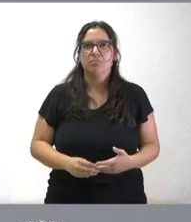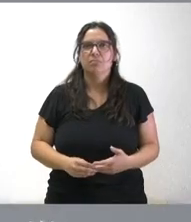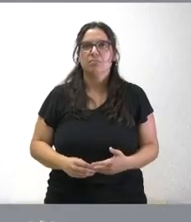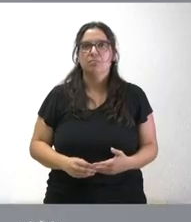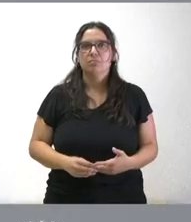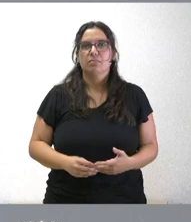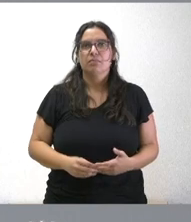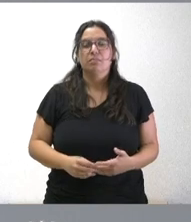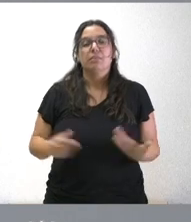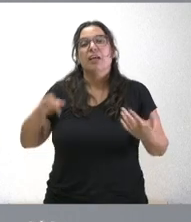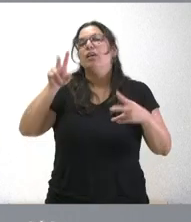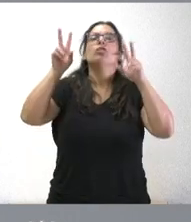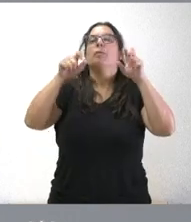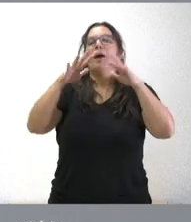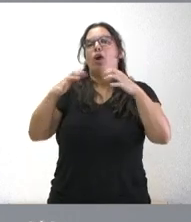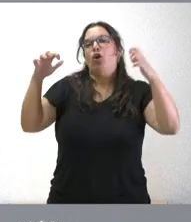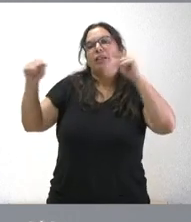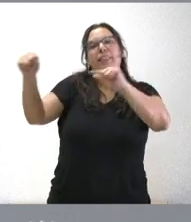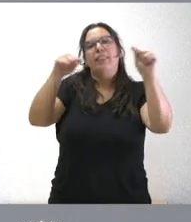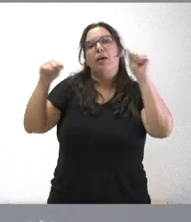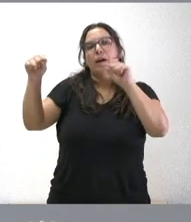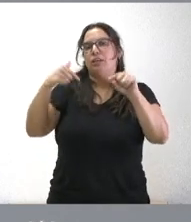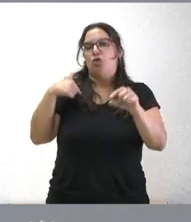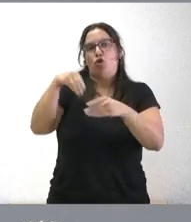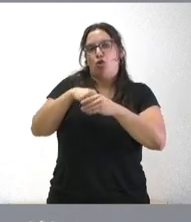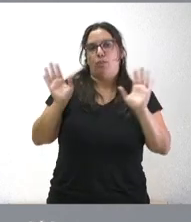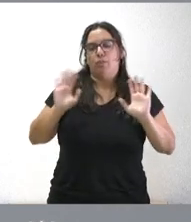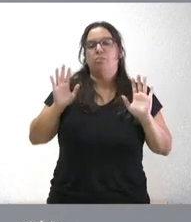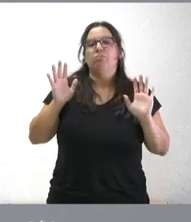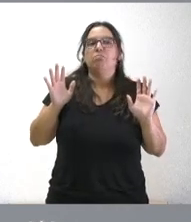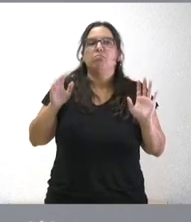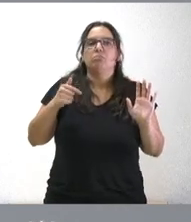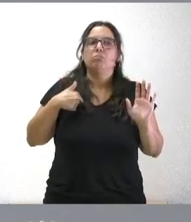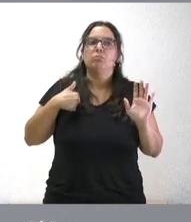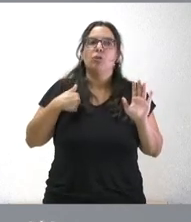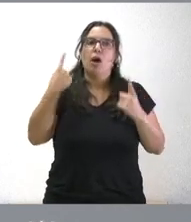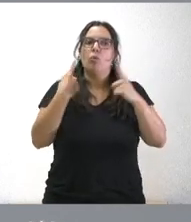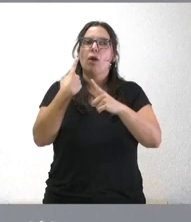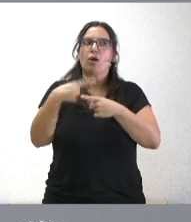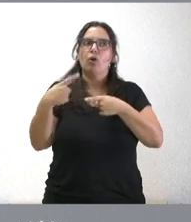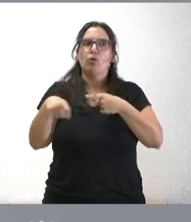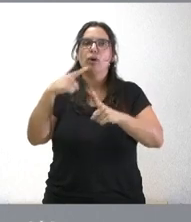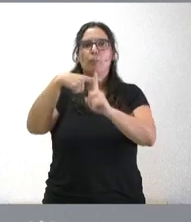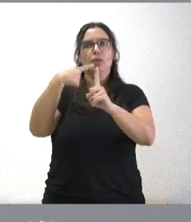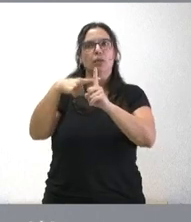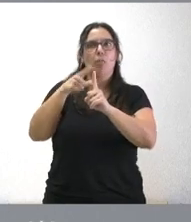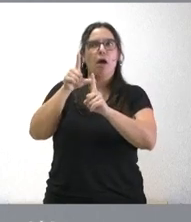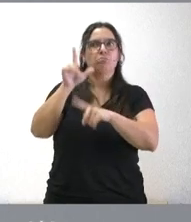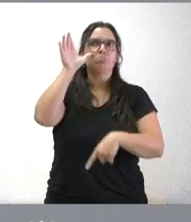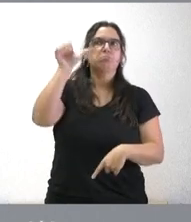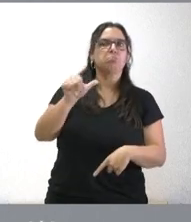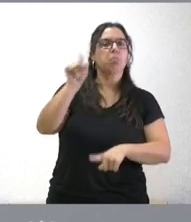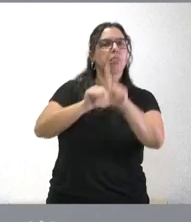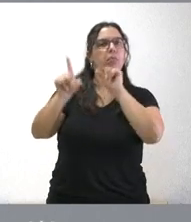lógicamente es fruto del debate parlamentario y yo no entro en este debate parlamentario pero sí me quedo con algunas cosas positivas que vi en ese debate de